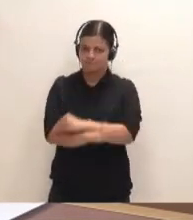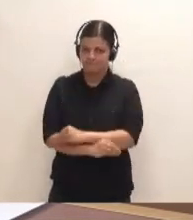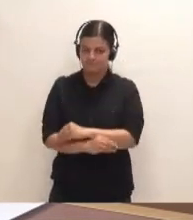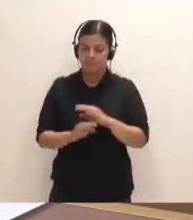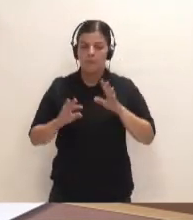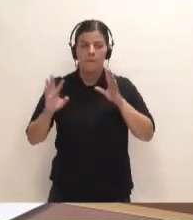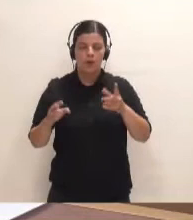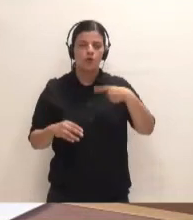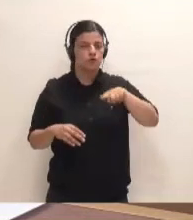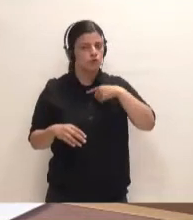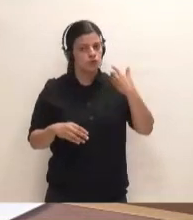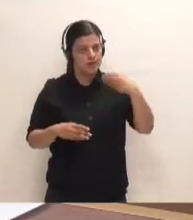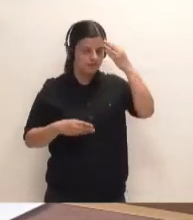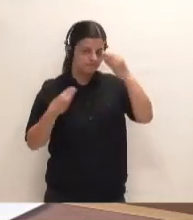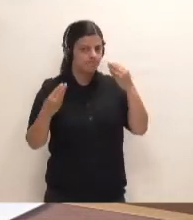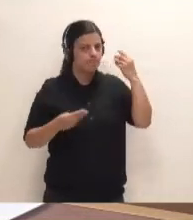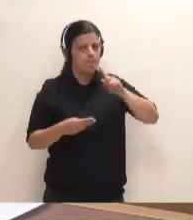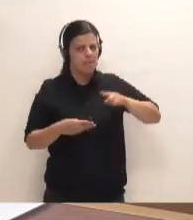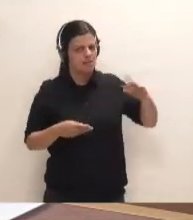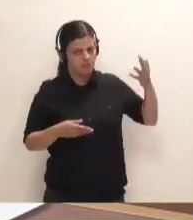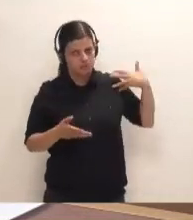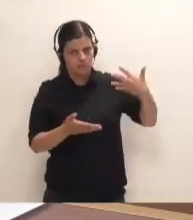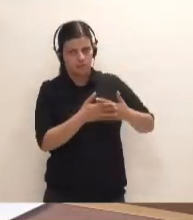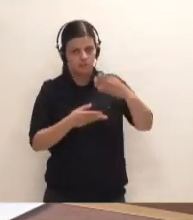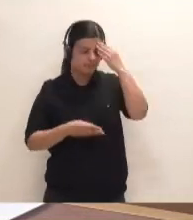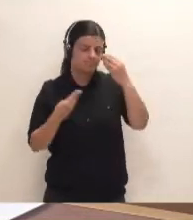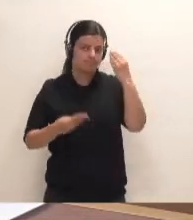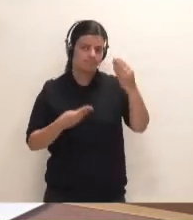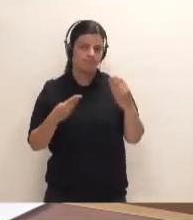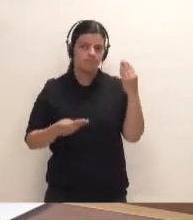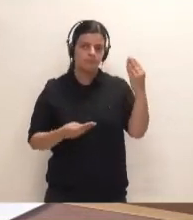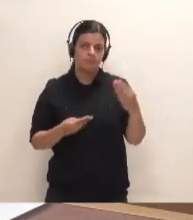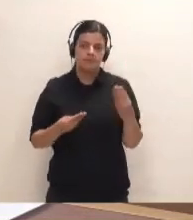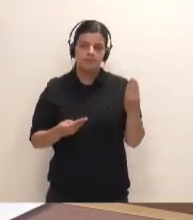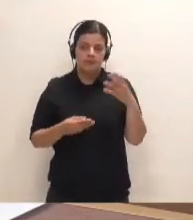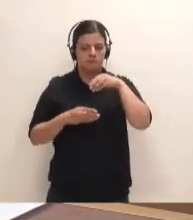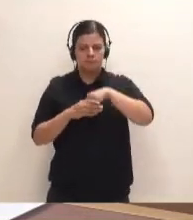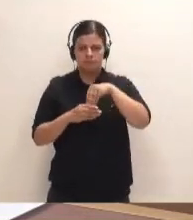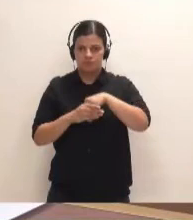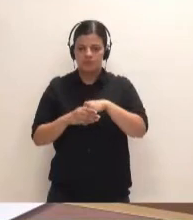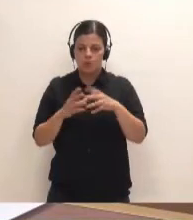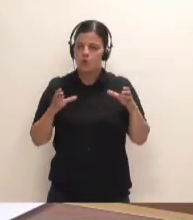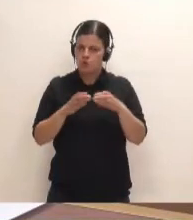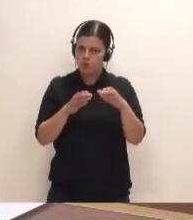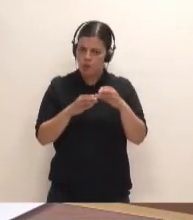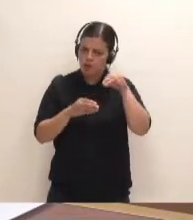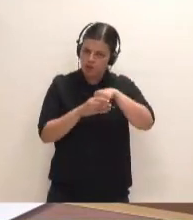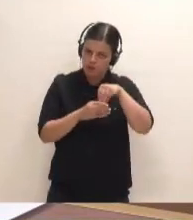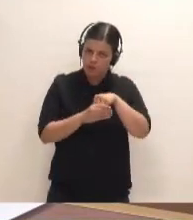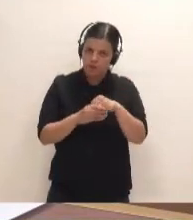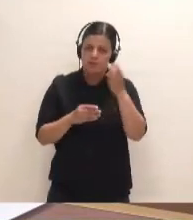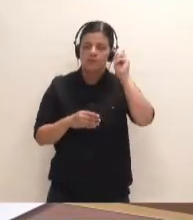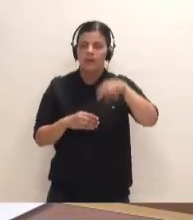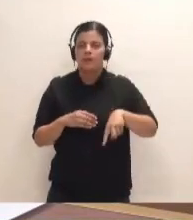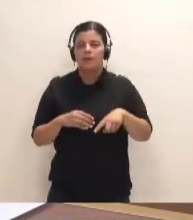esta reflexión la llevamos nosotros haciendo hace meses internamente en el partido. De hecho, el Congreso